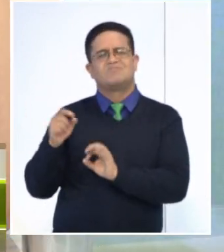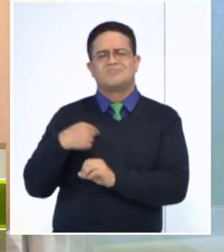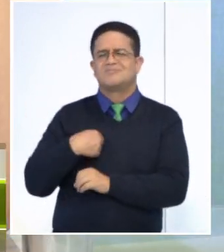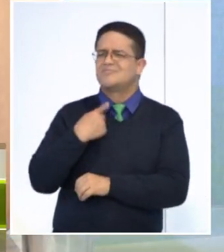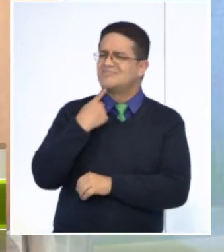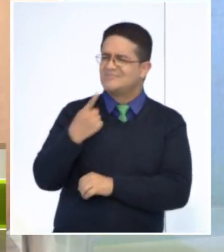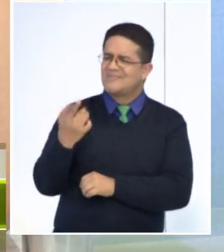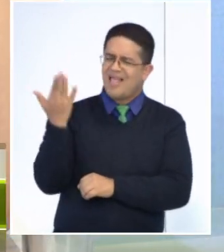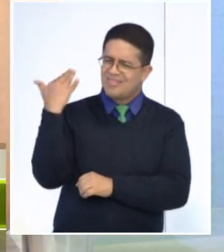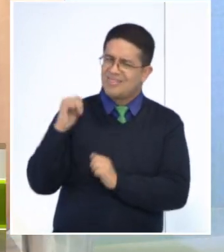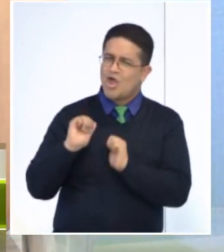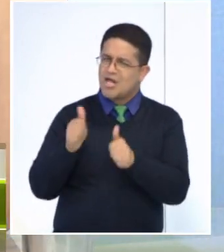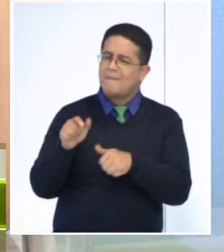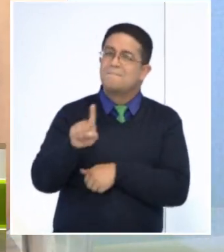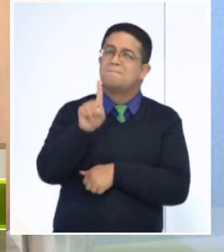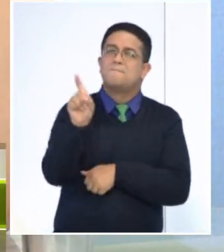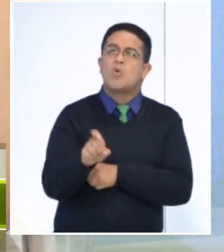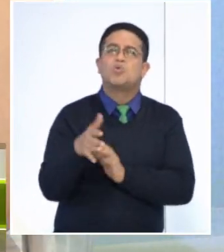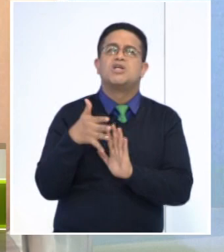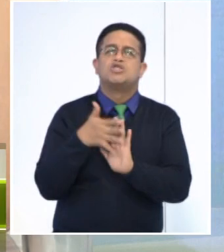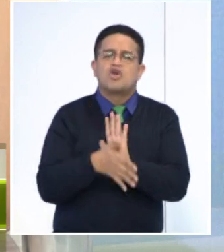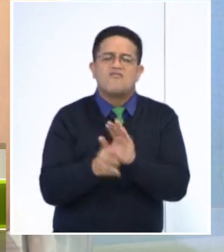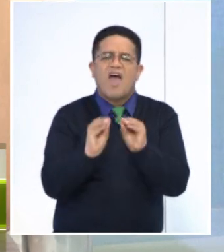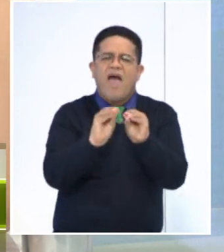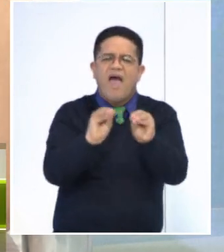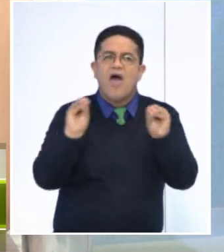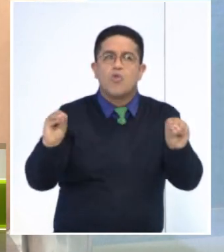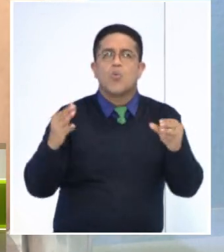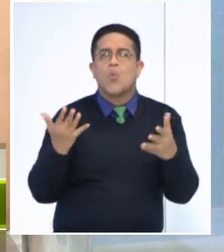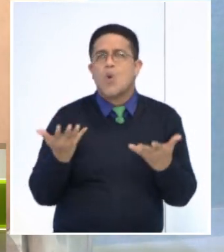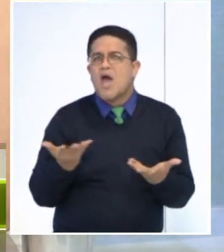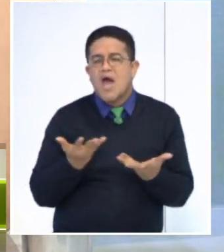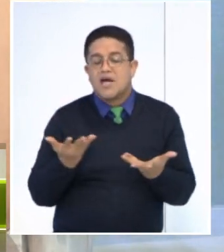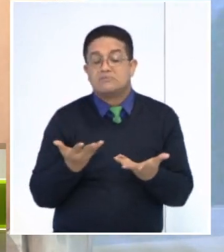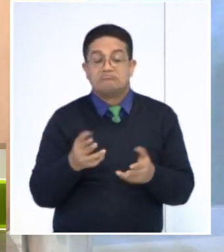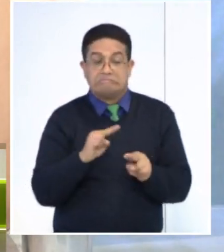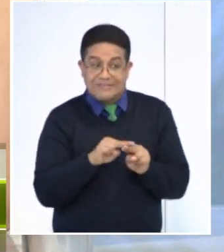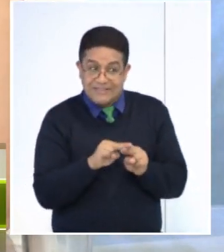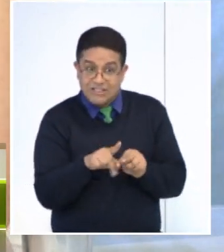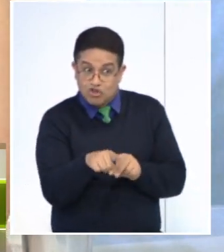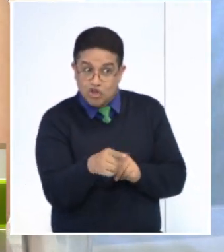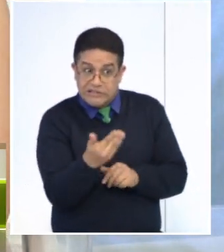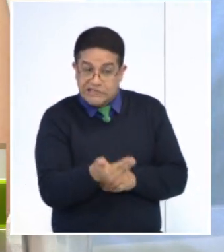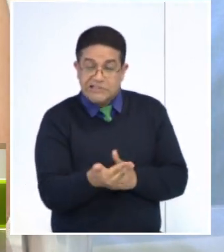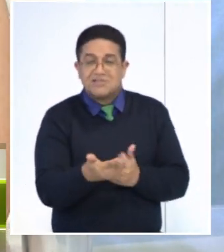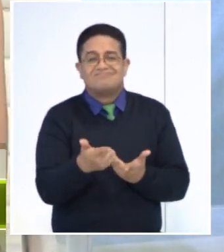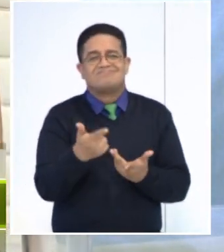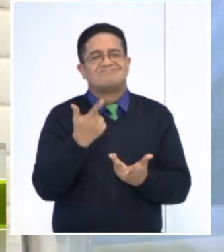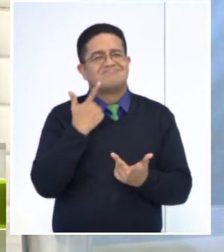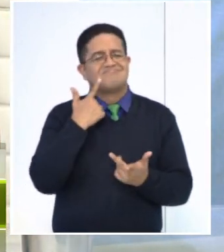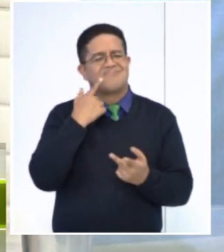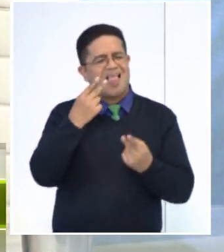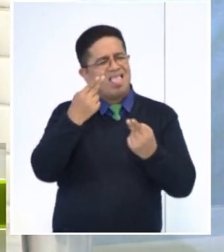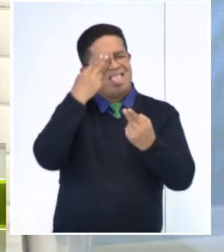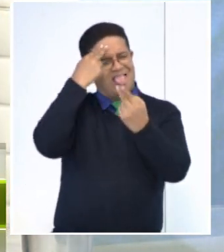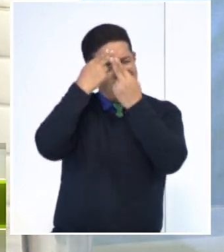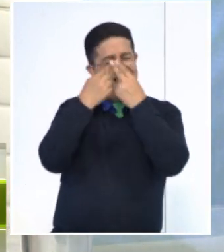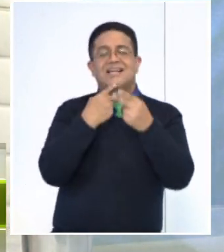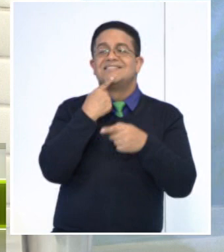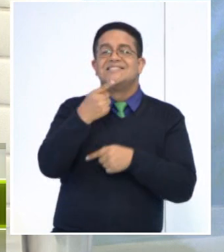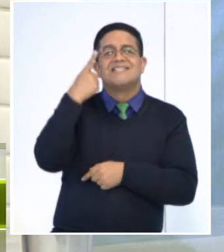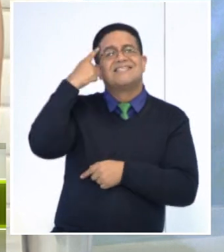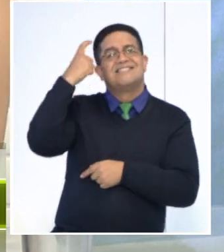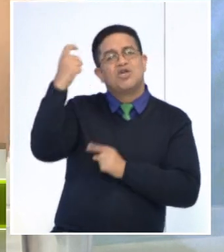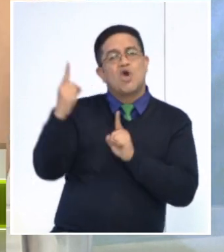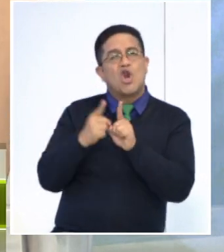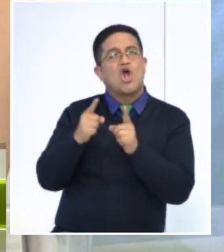principio y le consultaba sobre educarnos y además asistir desde pequeños. Y romper esos tabú de que ir al psicólogo o al psiquiatra